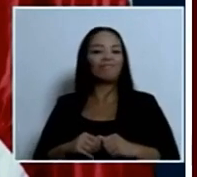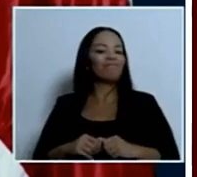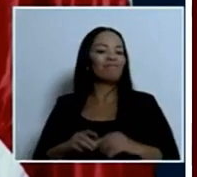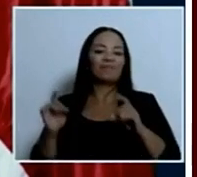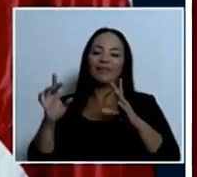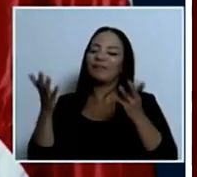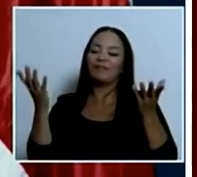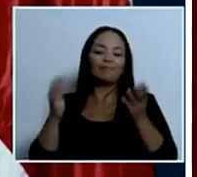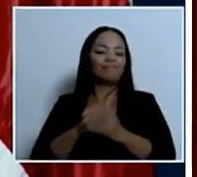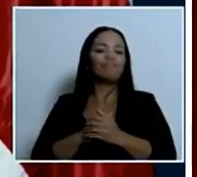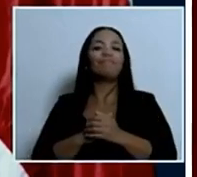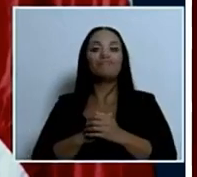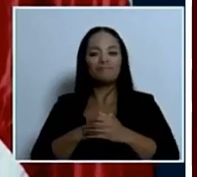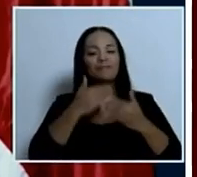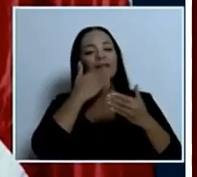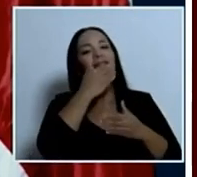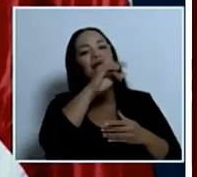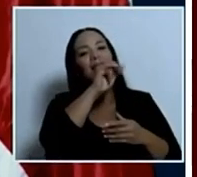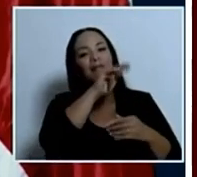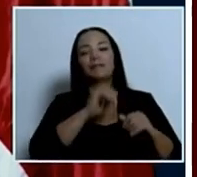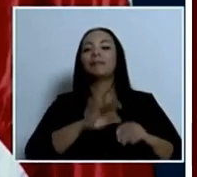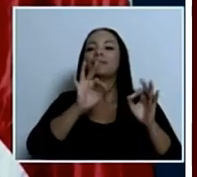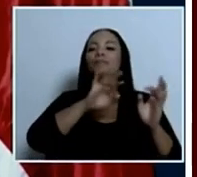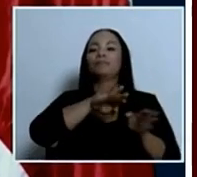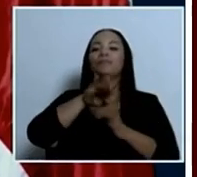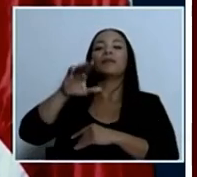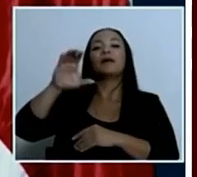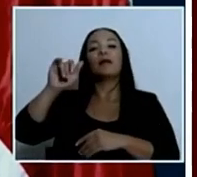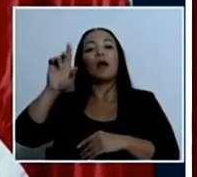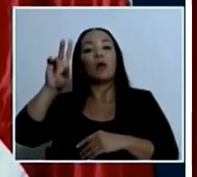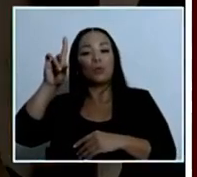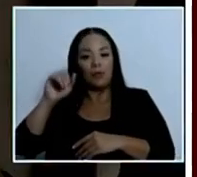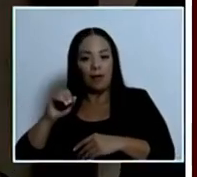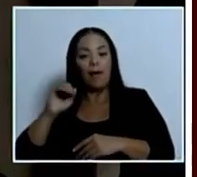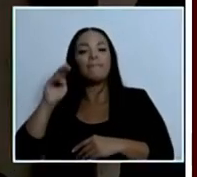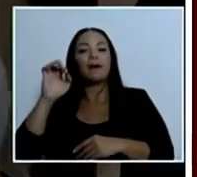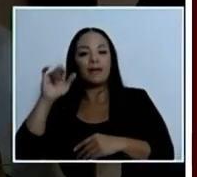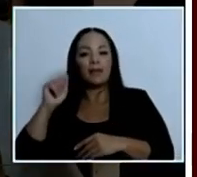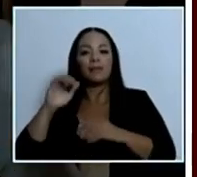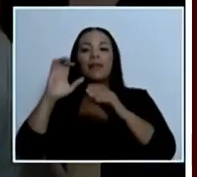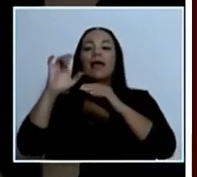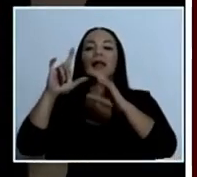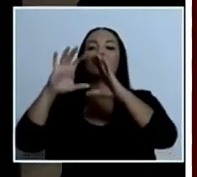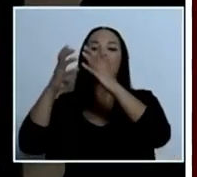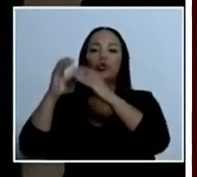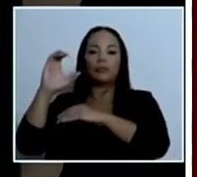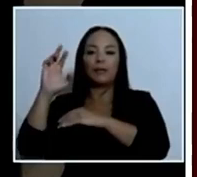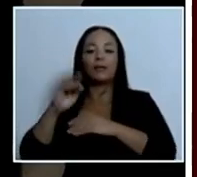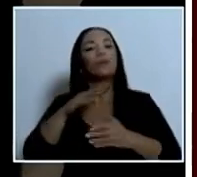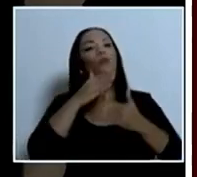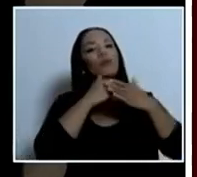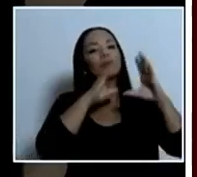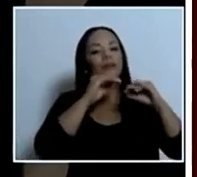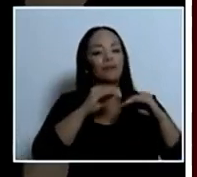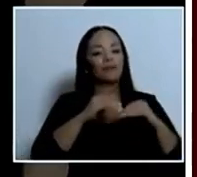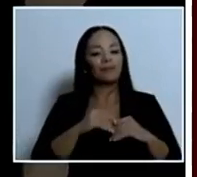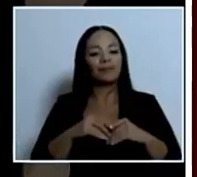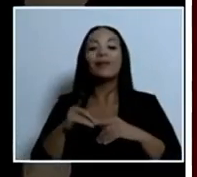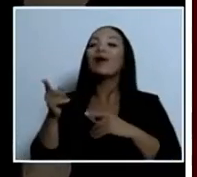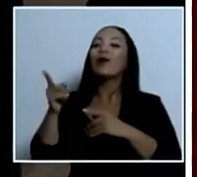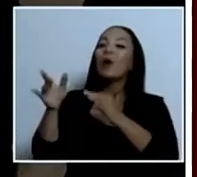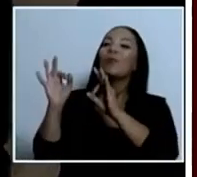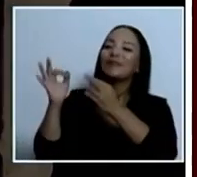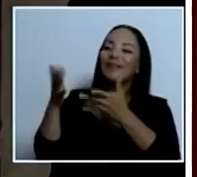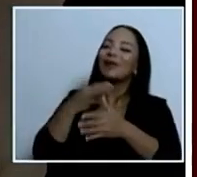gracias gracias don david continuamos con claudia marín de el mundo cr buenas tardes señor presidente me gustaría claudia como está